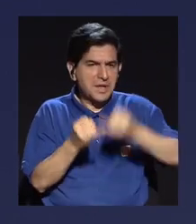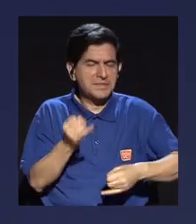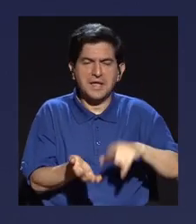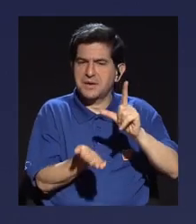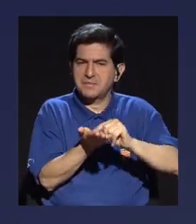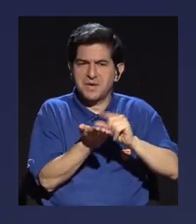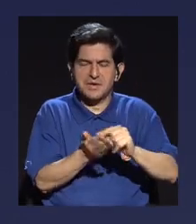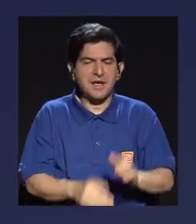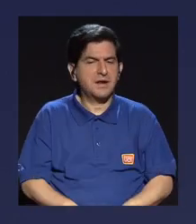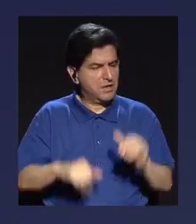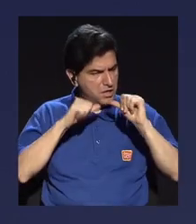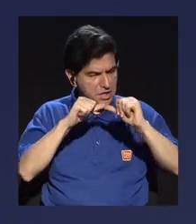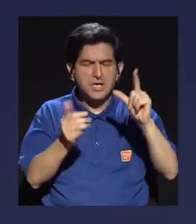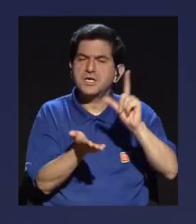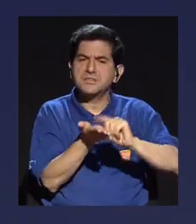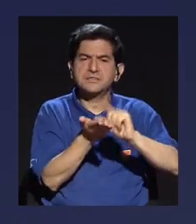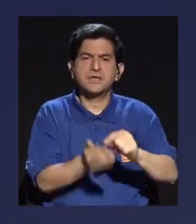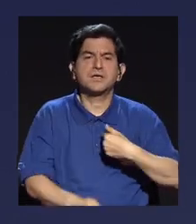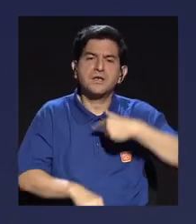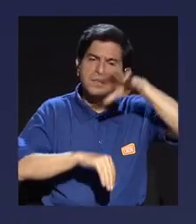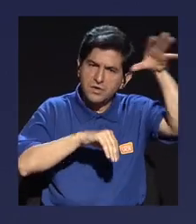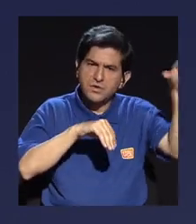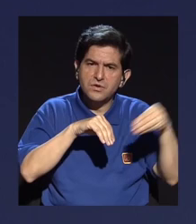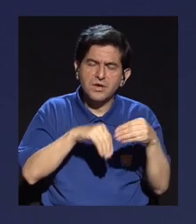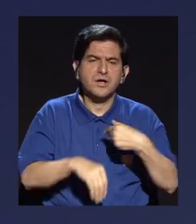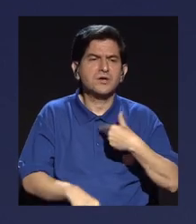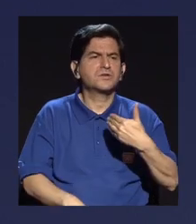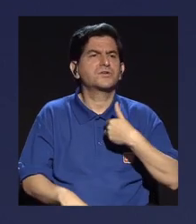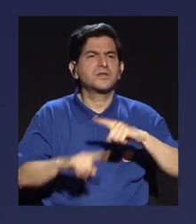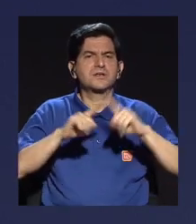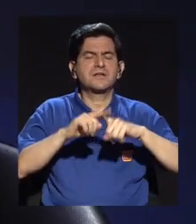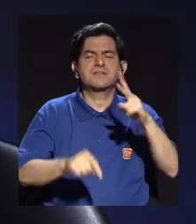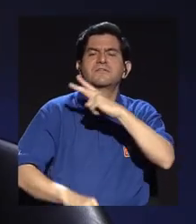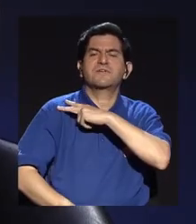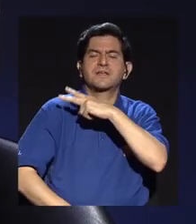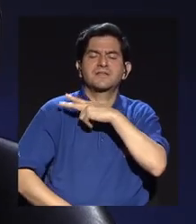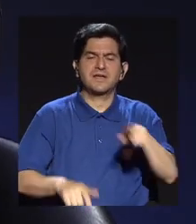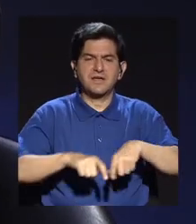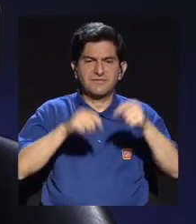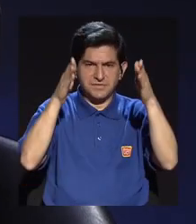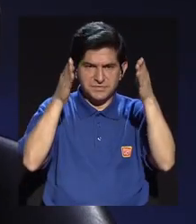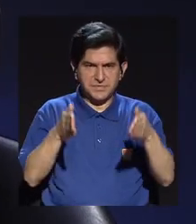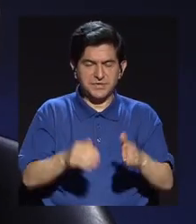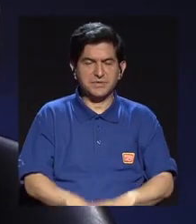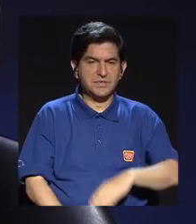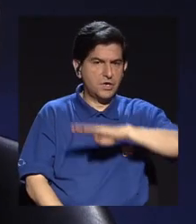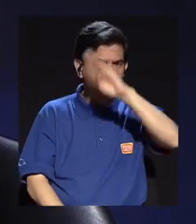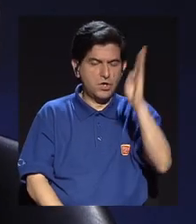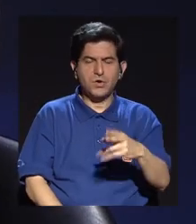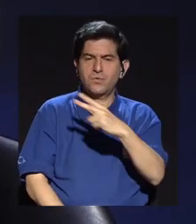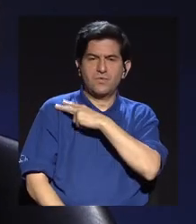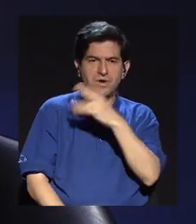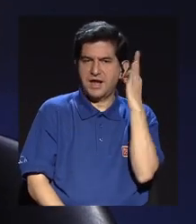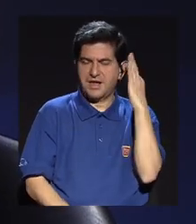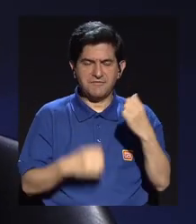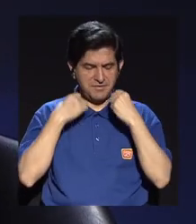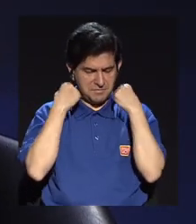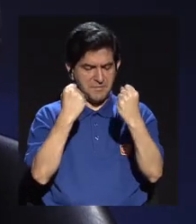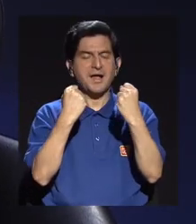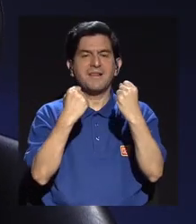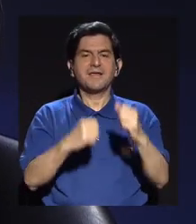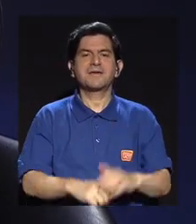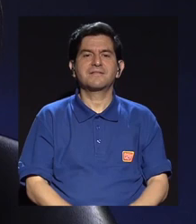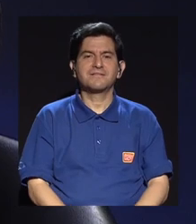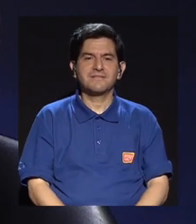vamos a hacer. Bueno, yo aquí tengo que agregar que yo he tenido varios jefes en periodismo y nunca he tenido una jefa tan valiente, slash,